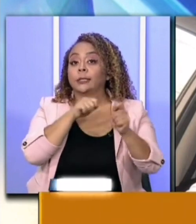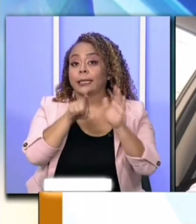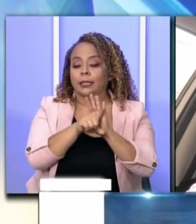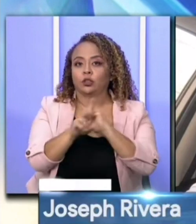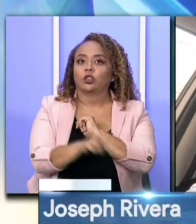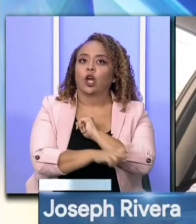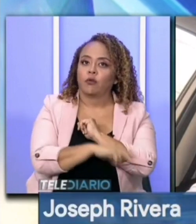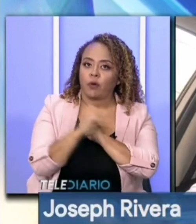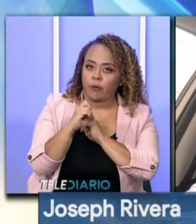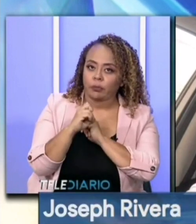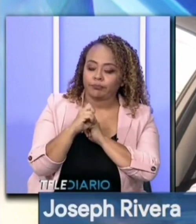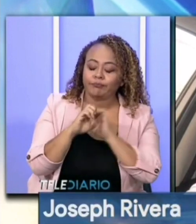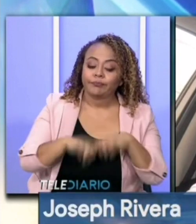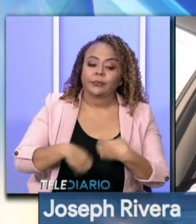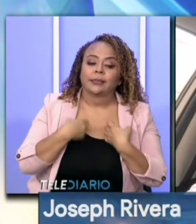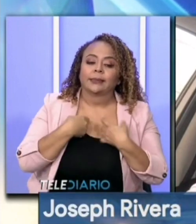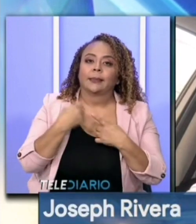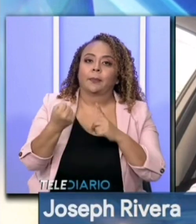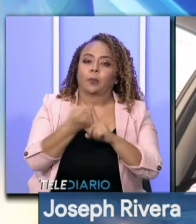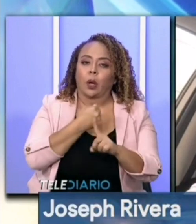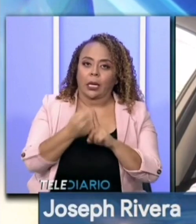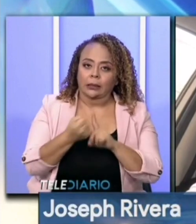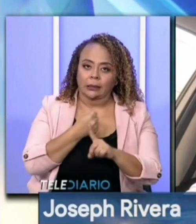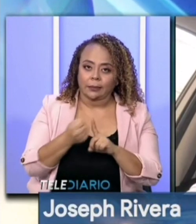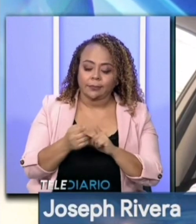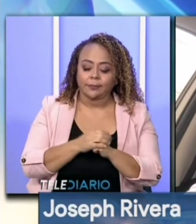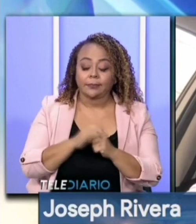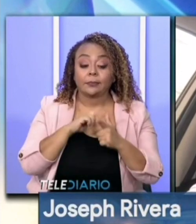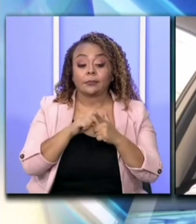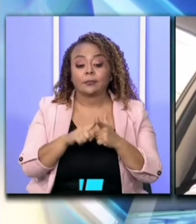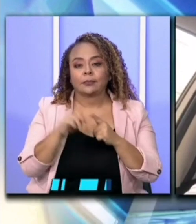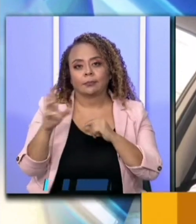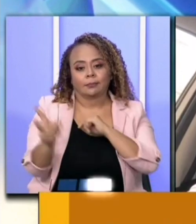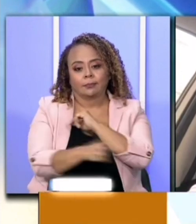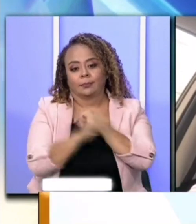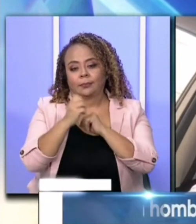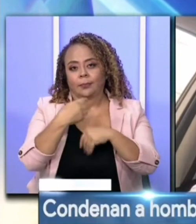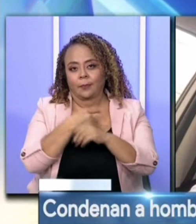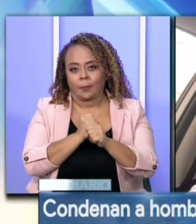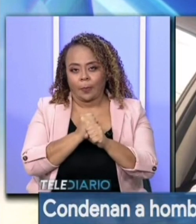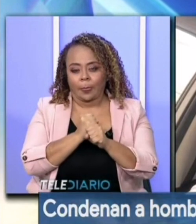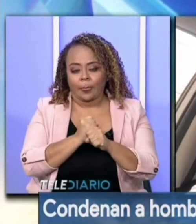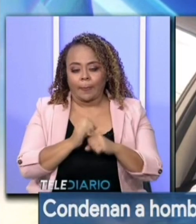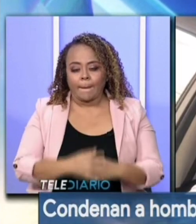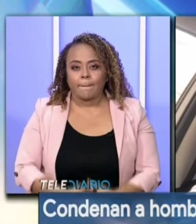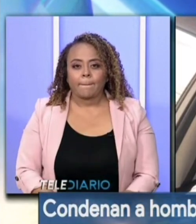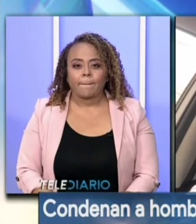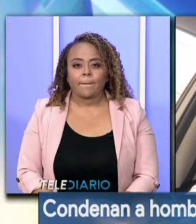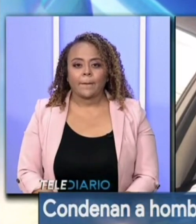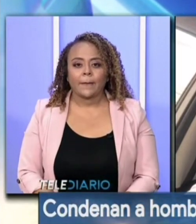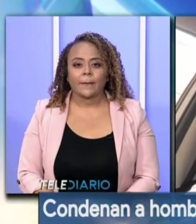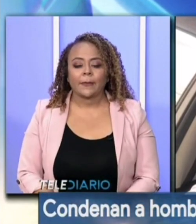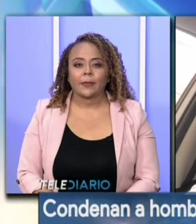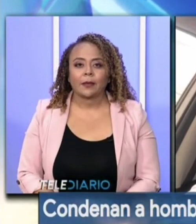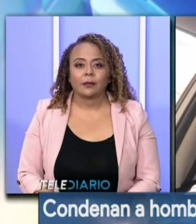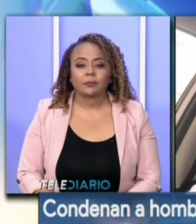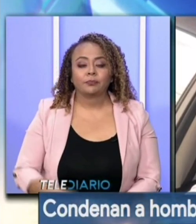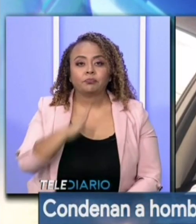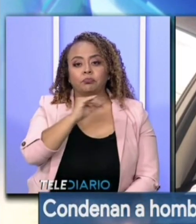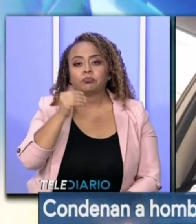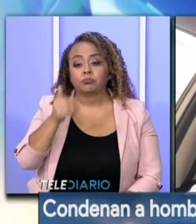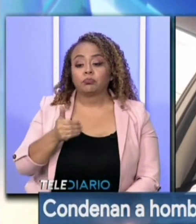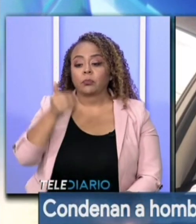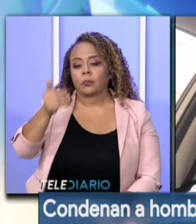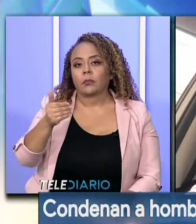un robo agravado donde existe violencia sobre las personas, en este caso el arrebato que le hace el delincuente al señor del bolso, y